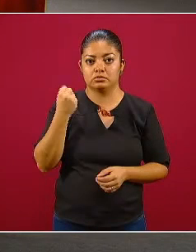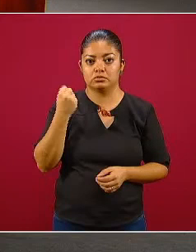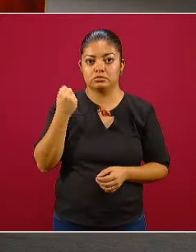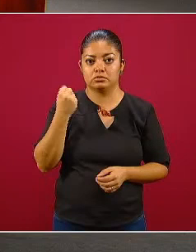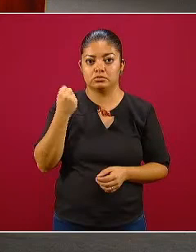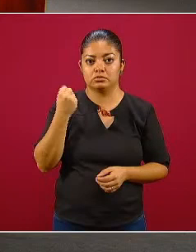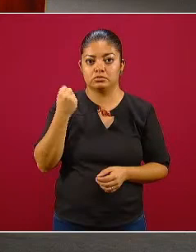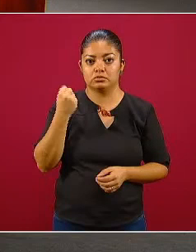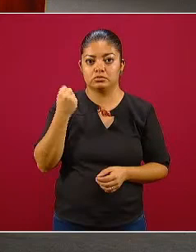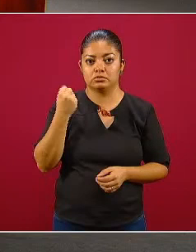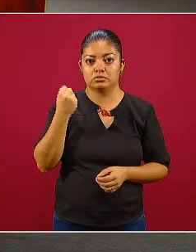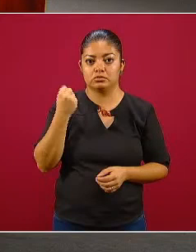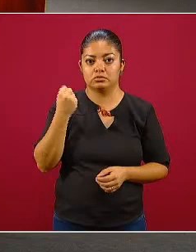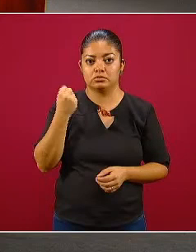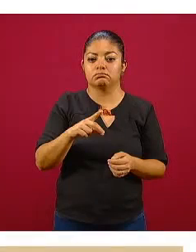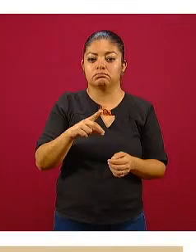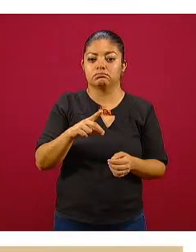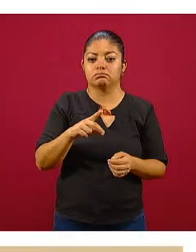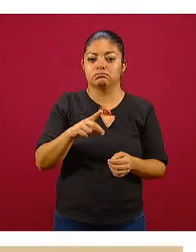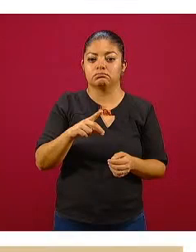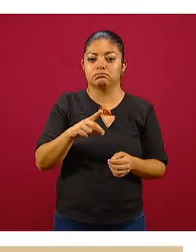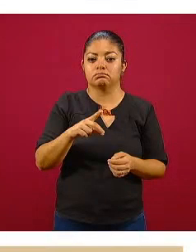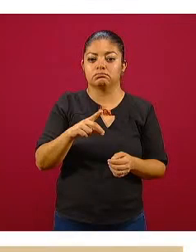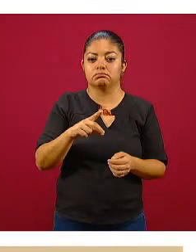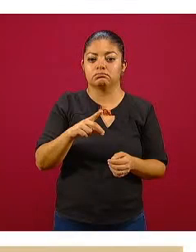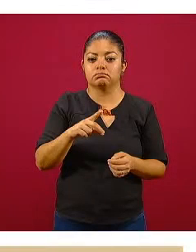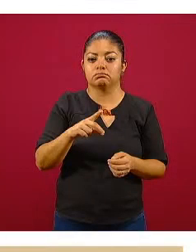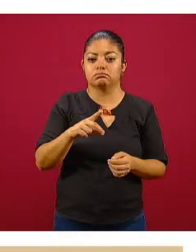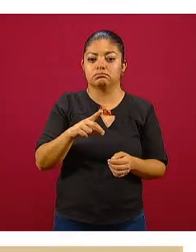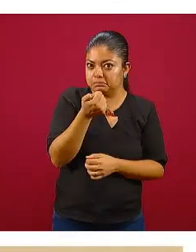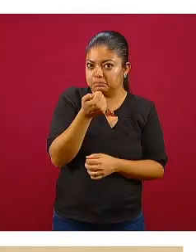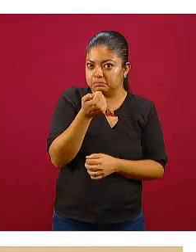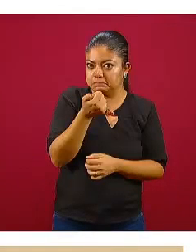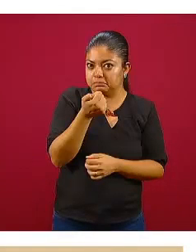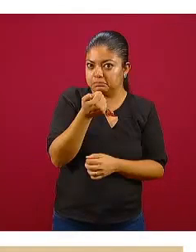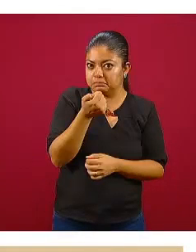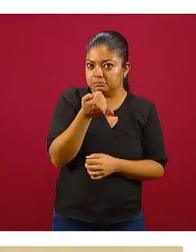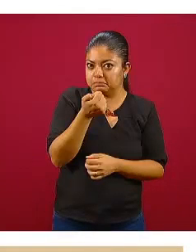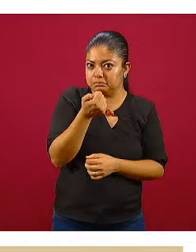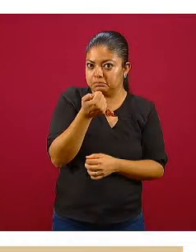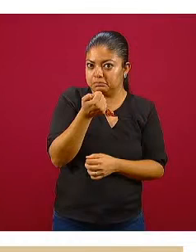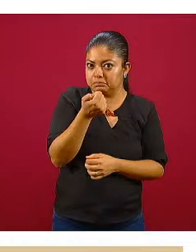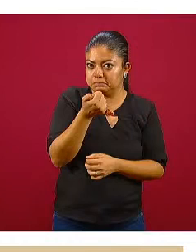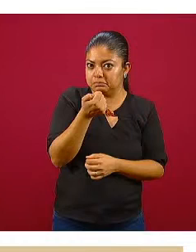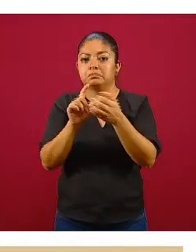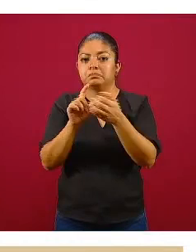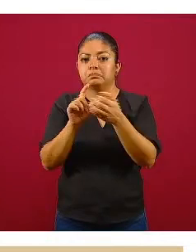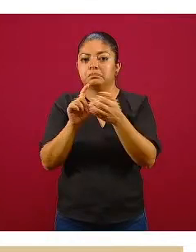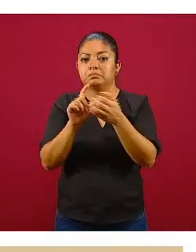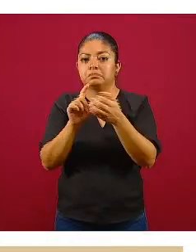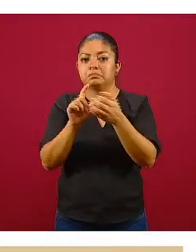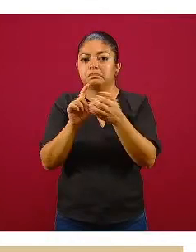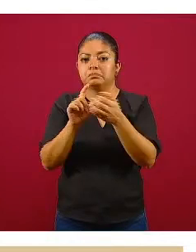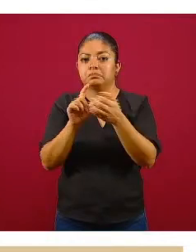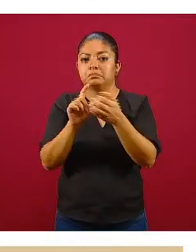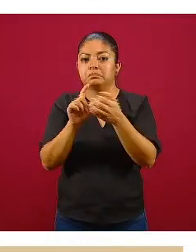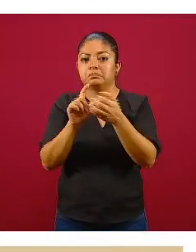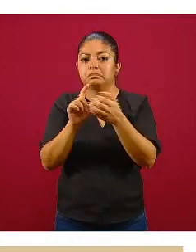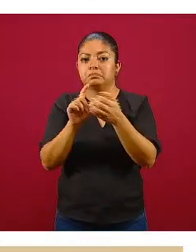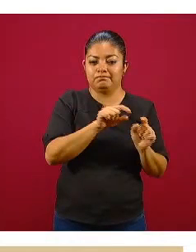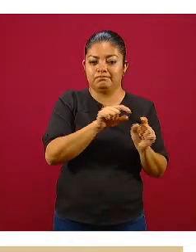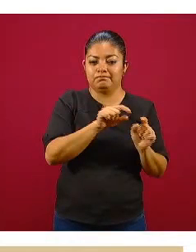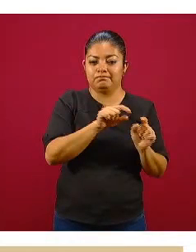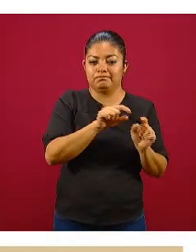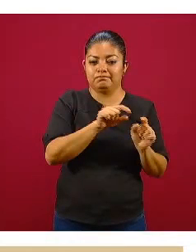predicción que converge bastante bien que es descriptiva de la tendencia que están siguiendo los casos se ha